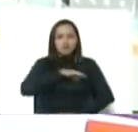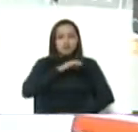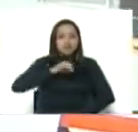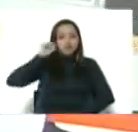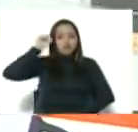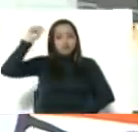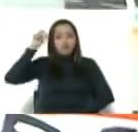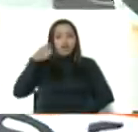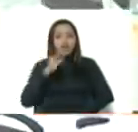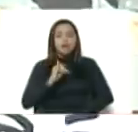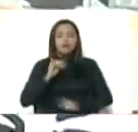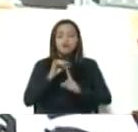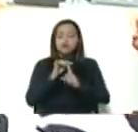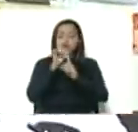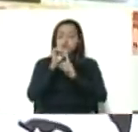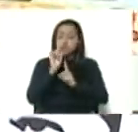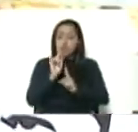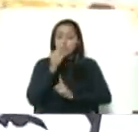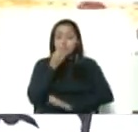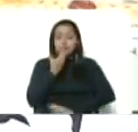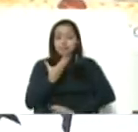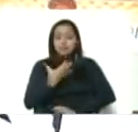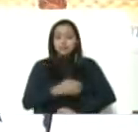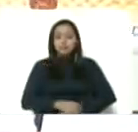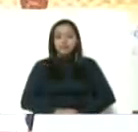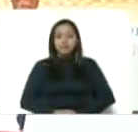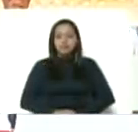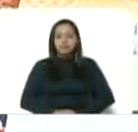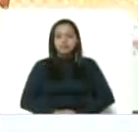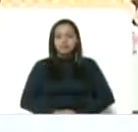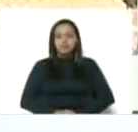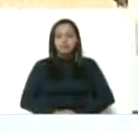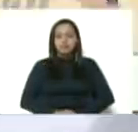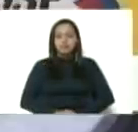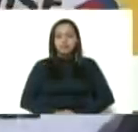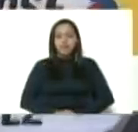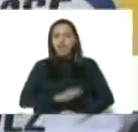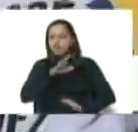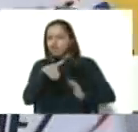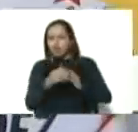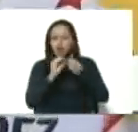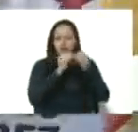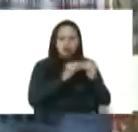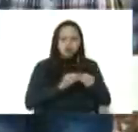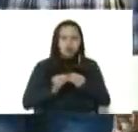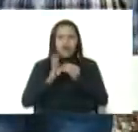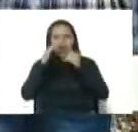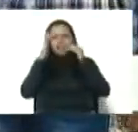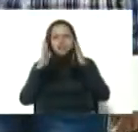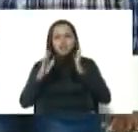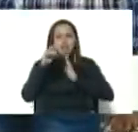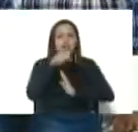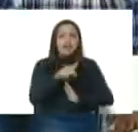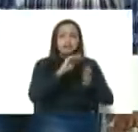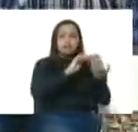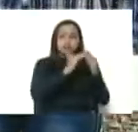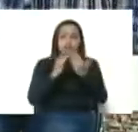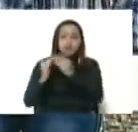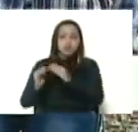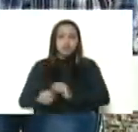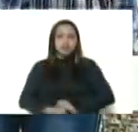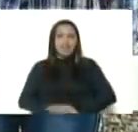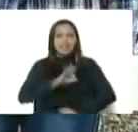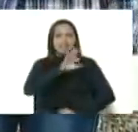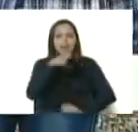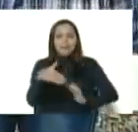es una belleza, realmente tiene todo para realmente atender a esta población. 3